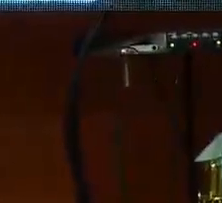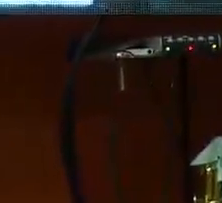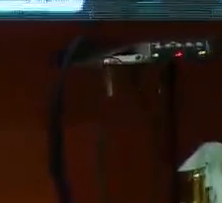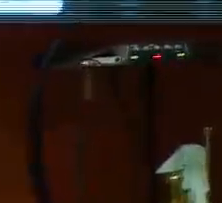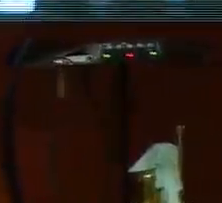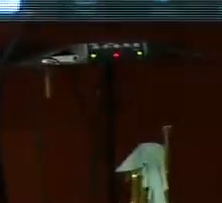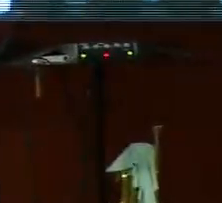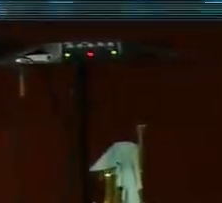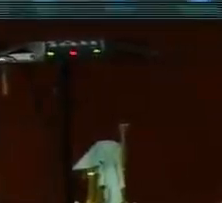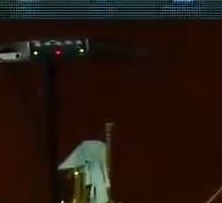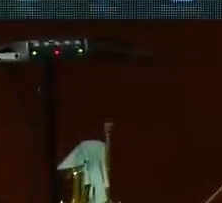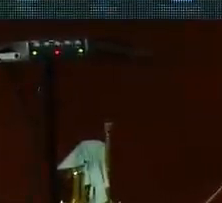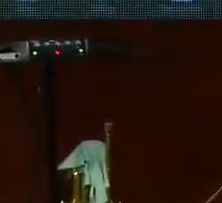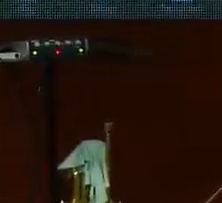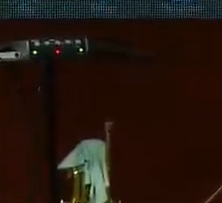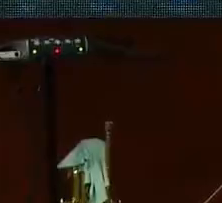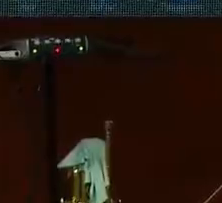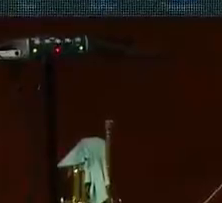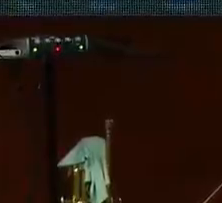¿Cuánto pesó el bebé?